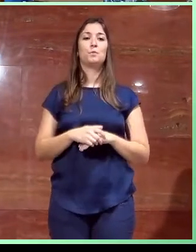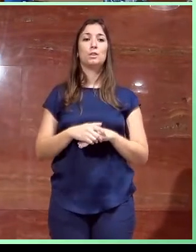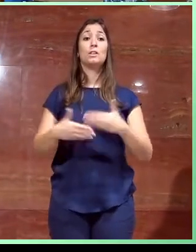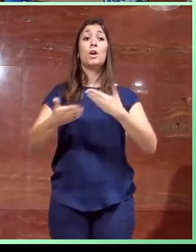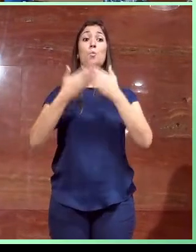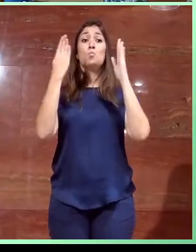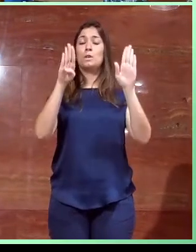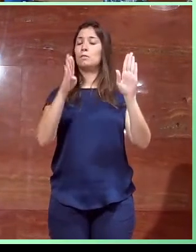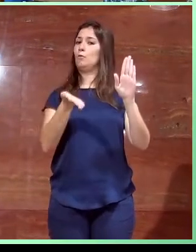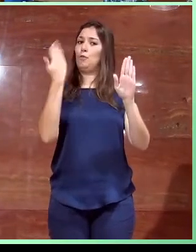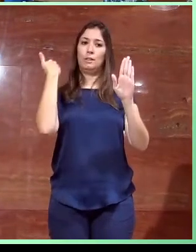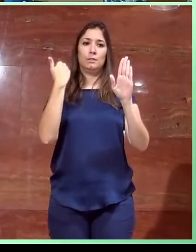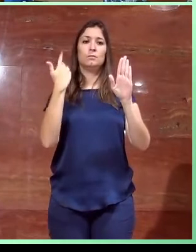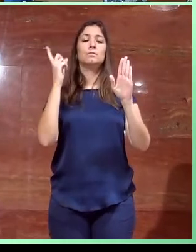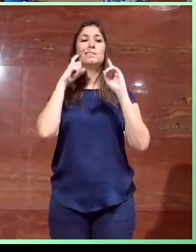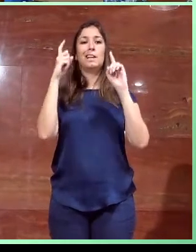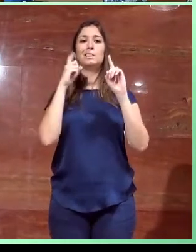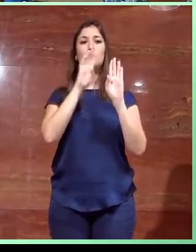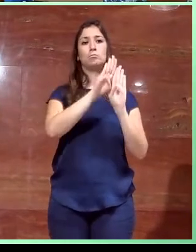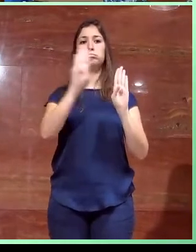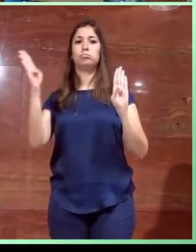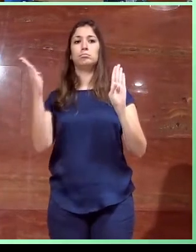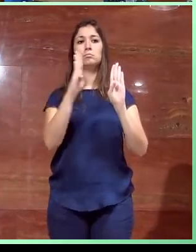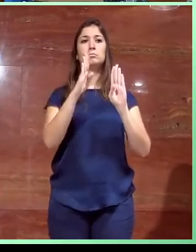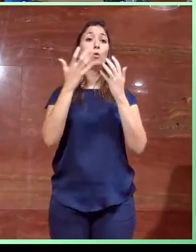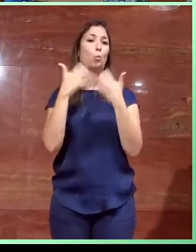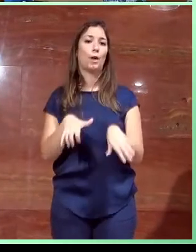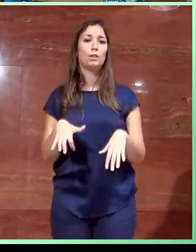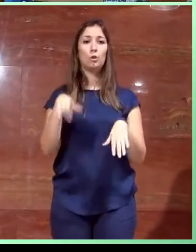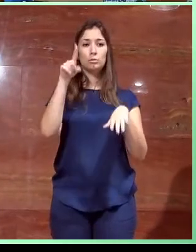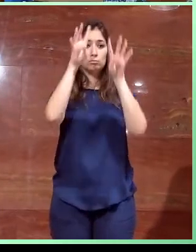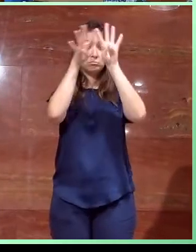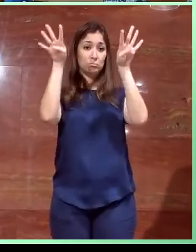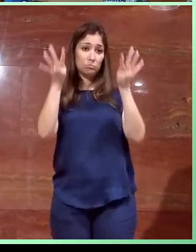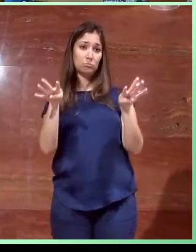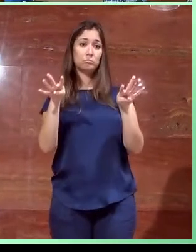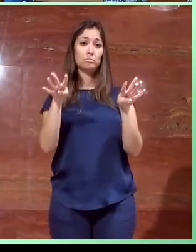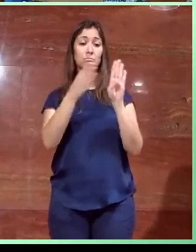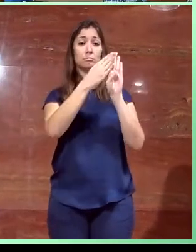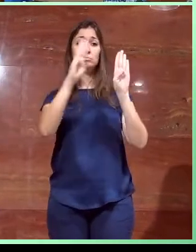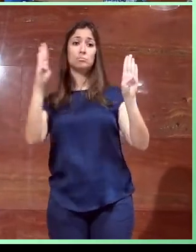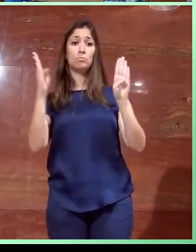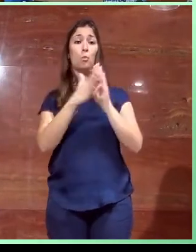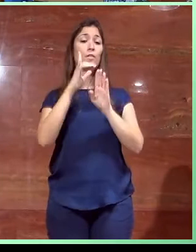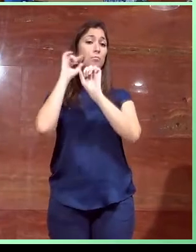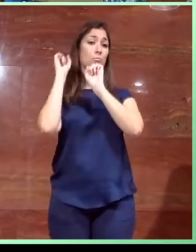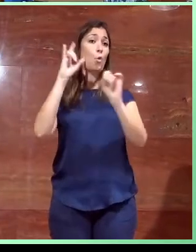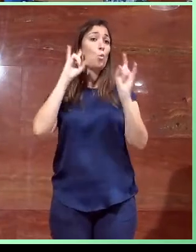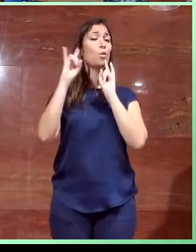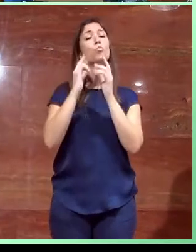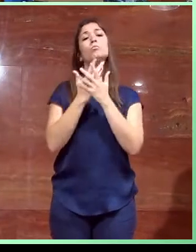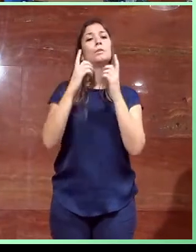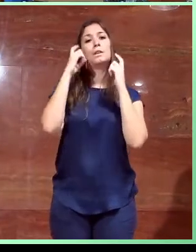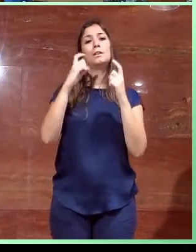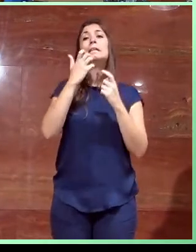puertas, estudiaría la posibilidad de instalar una puerta corredera, automatizarla, incluso una cortina de estas con aislantes al ruido, pues bueno, pues para